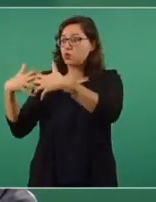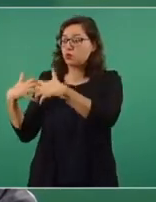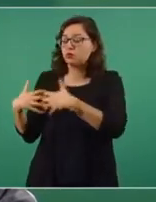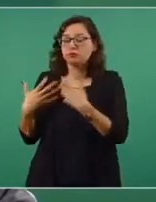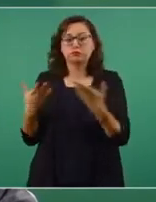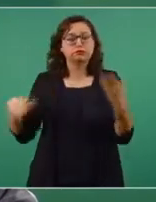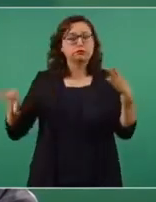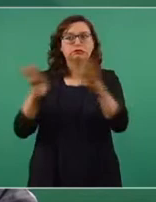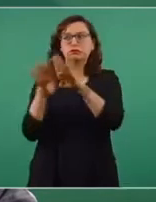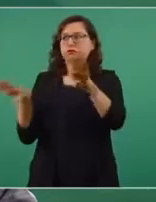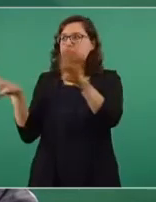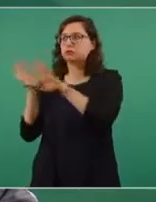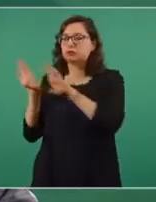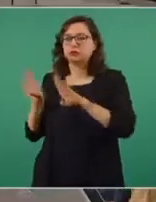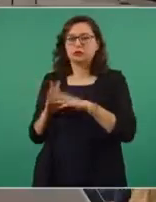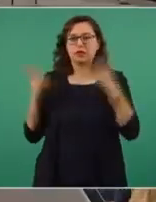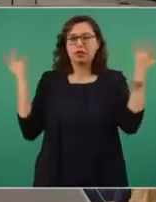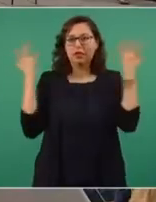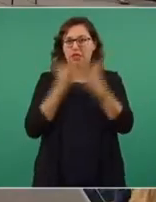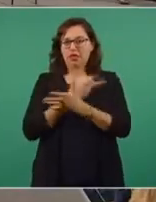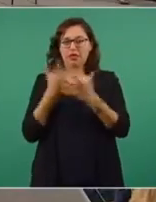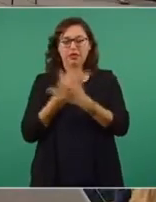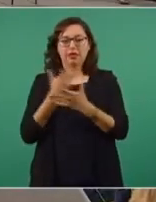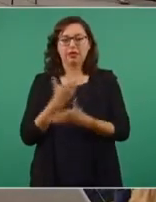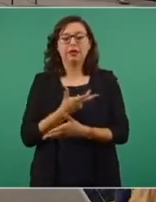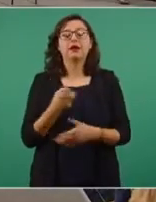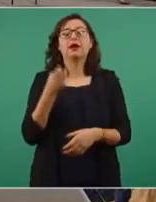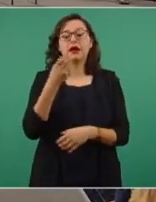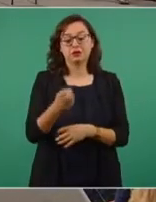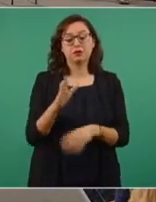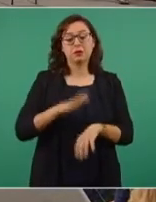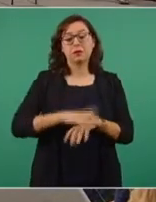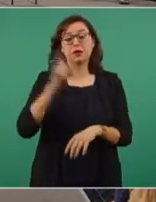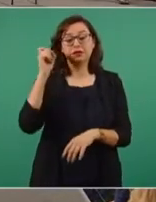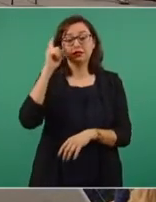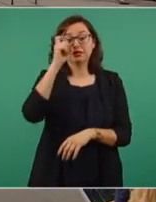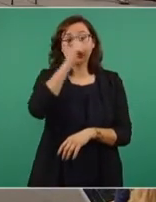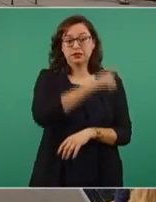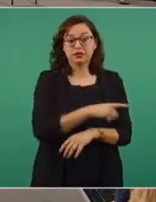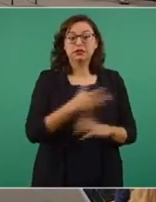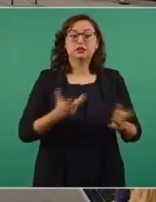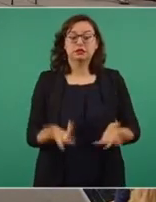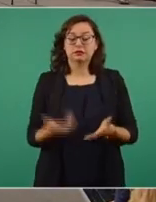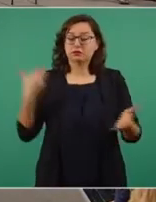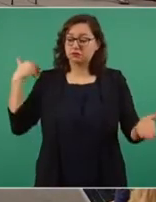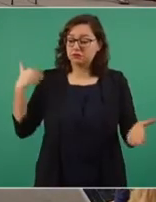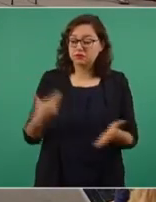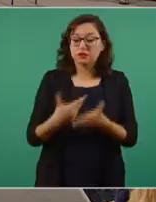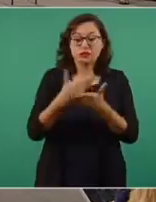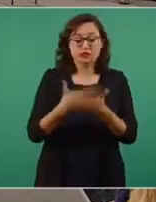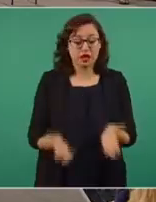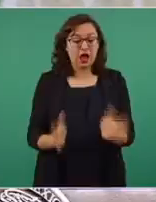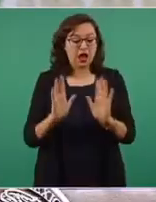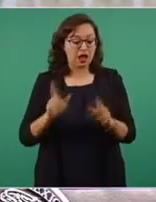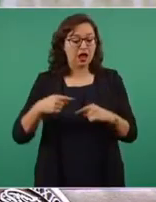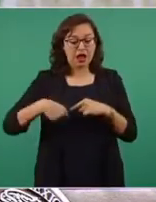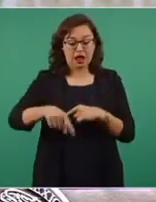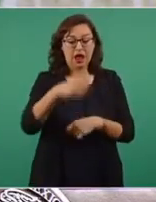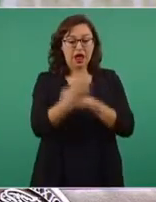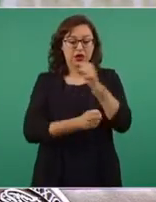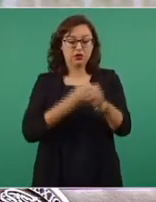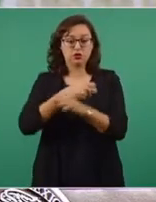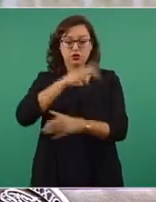transformación. Durante la pandemia continuamos en este esfuerzo y hoy se empiezan a entregar los primeros